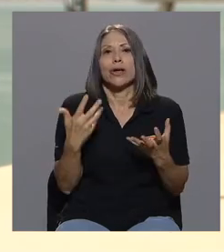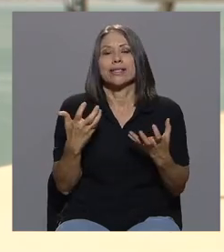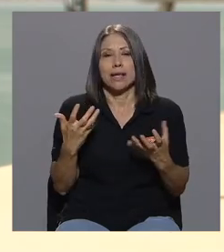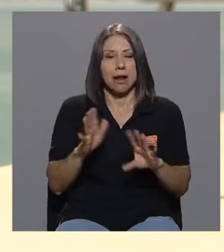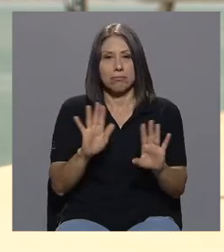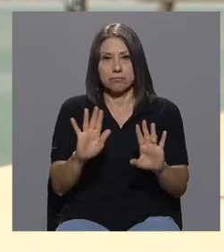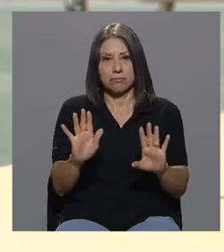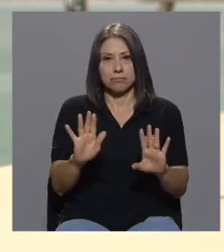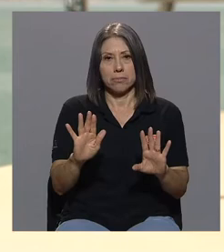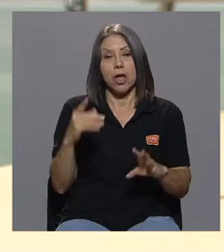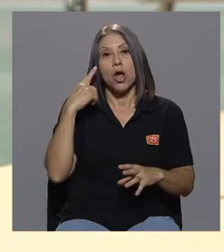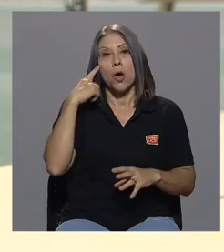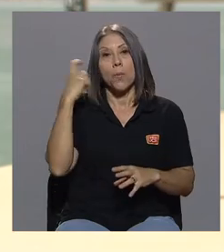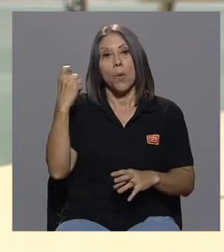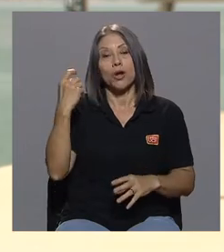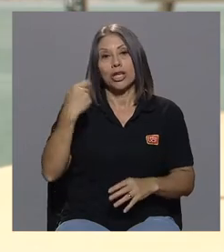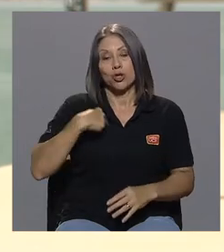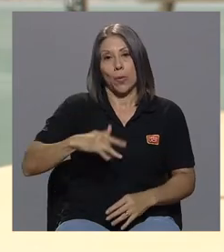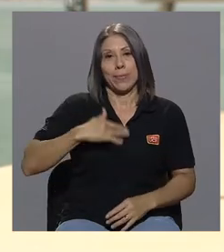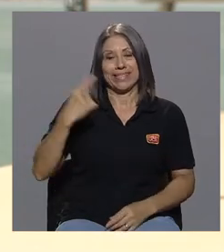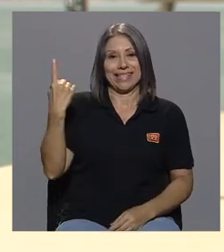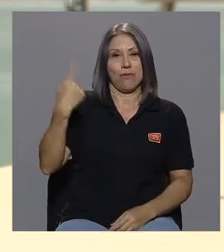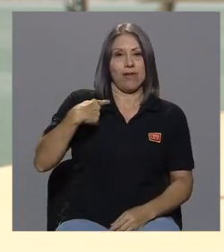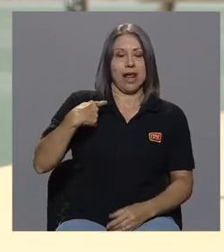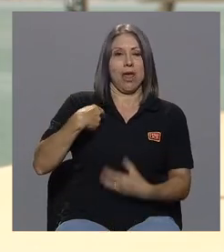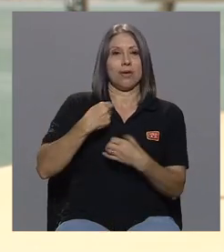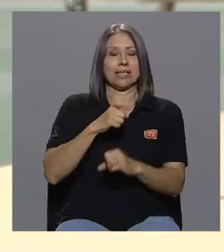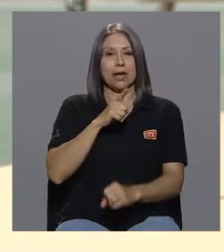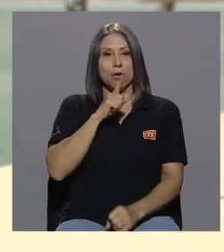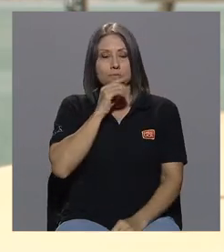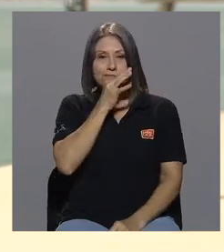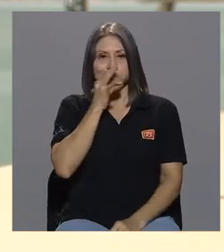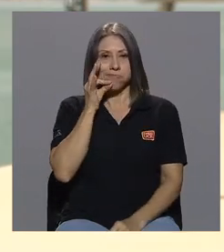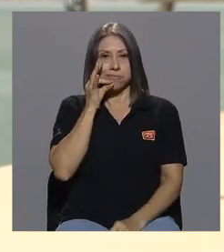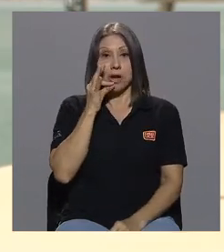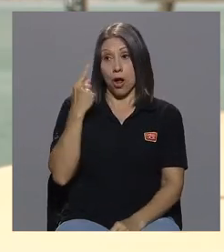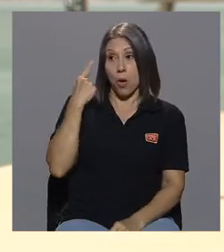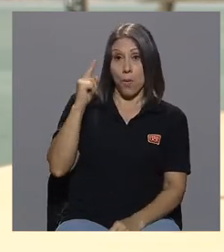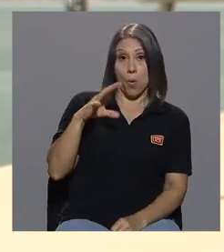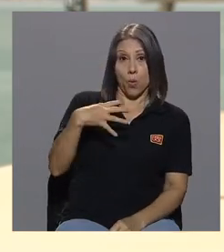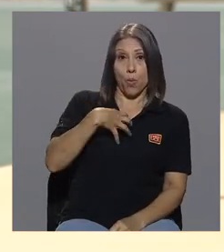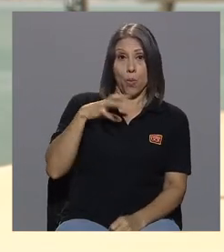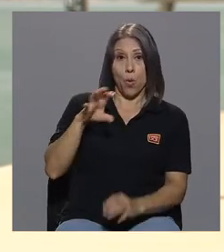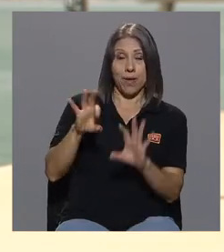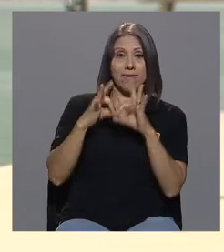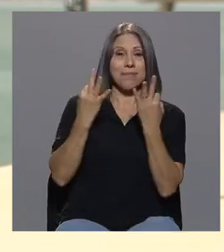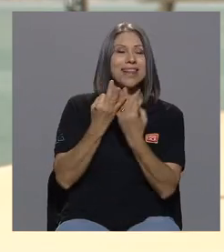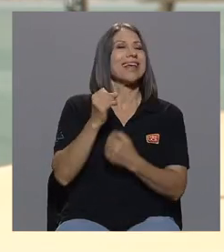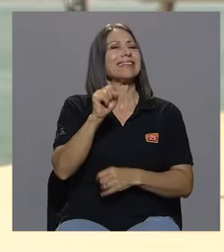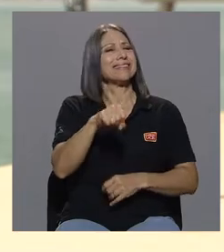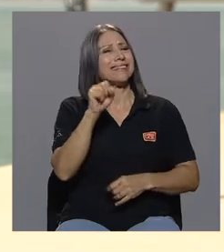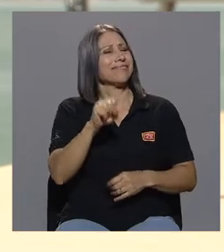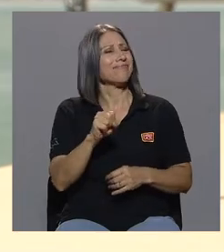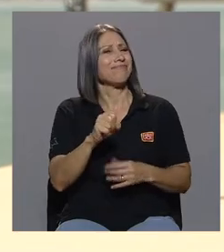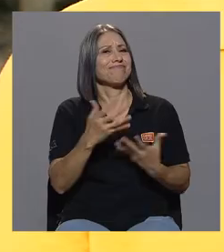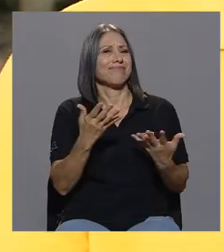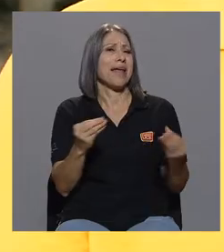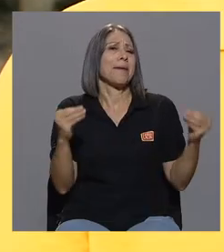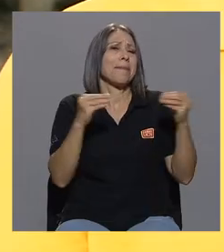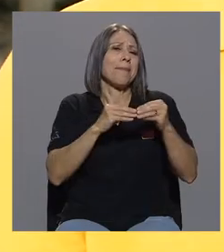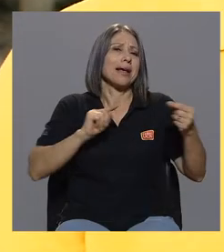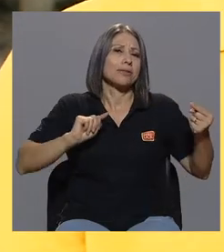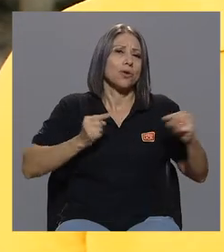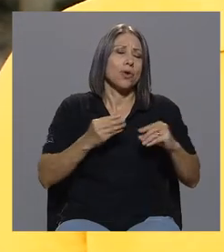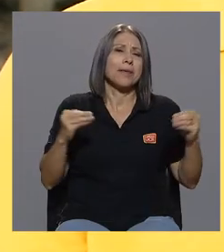sino porque estaba obligado a hacerlo. Esa es su propia familia. Exactamente. Generarle más dolor y más sufrimiento a mi familia.